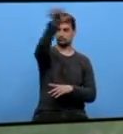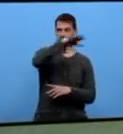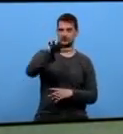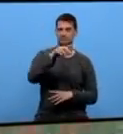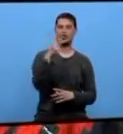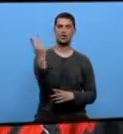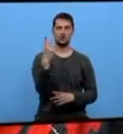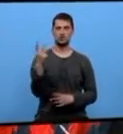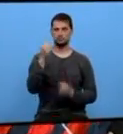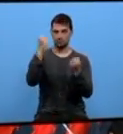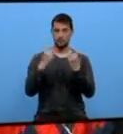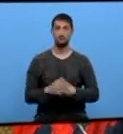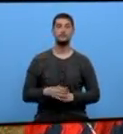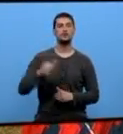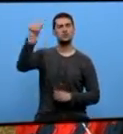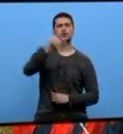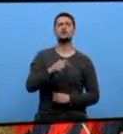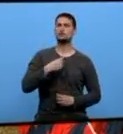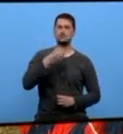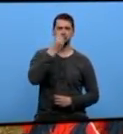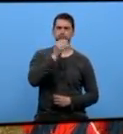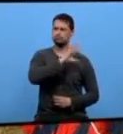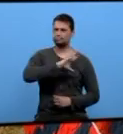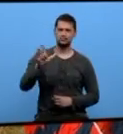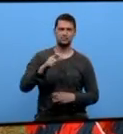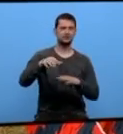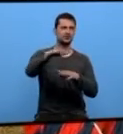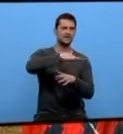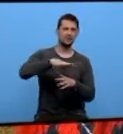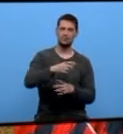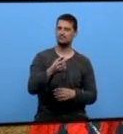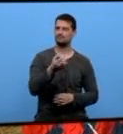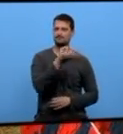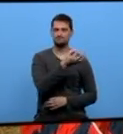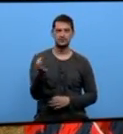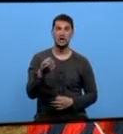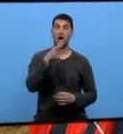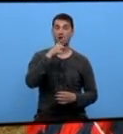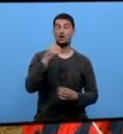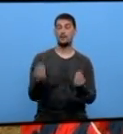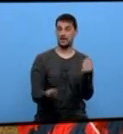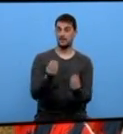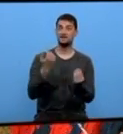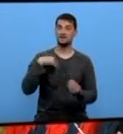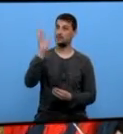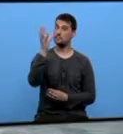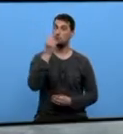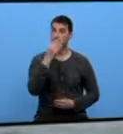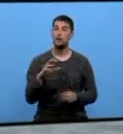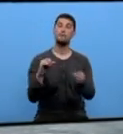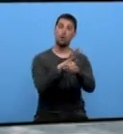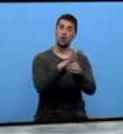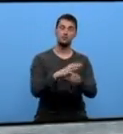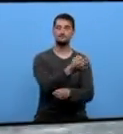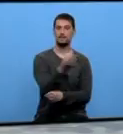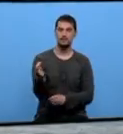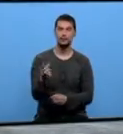Lugo. Me parece un sitio increíble en el cual hai moi buena gastronomía, ahora en primavera hace moi buen clima, moi buenas olas. A